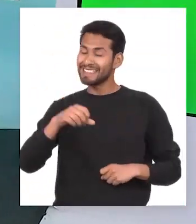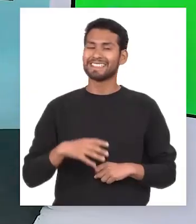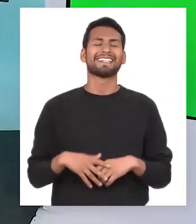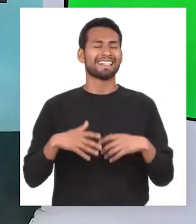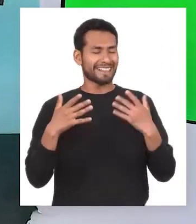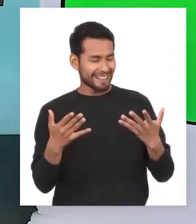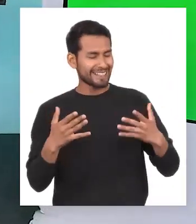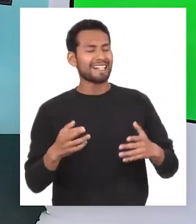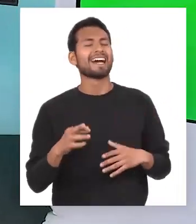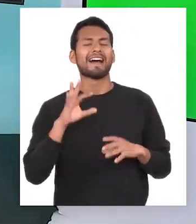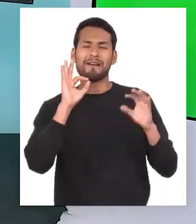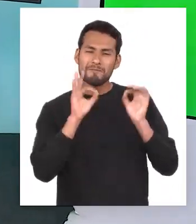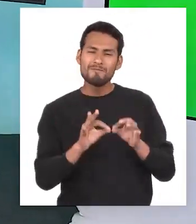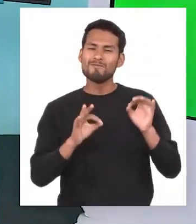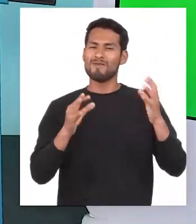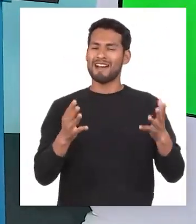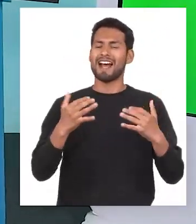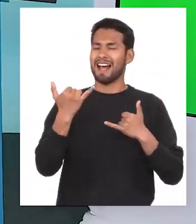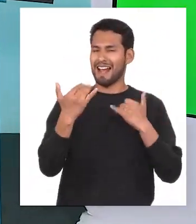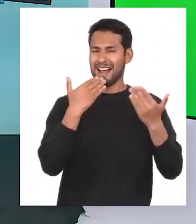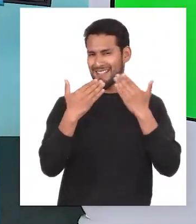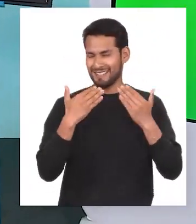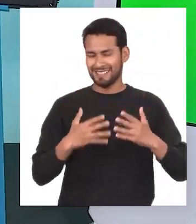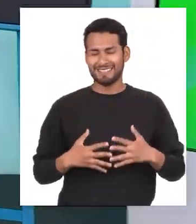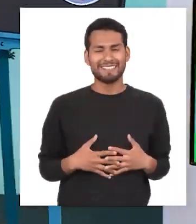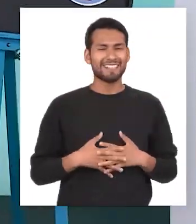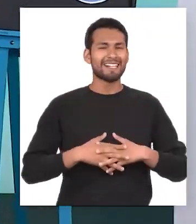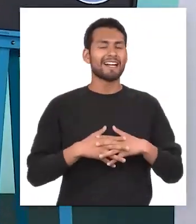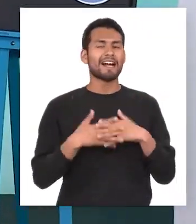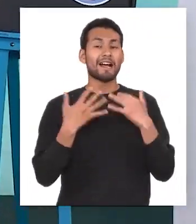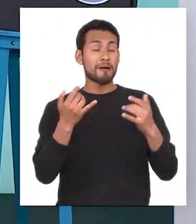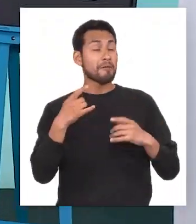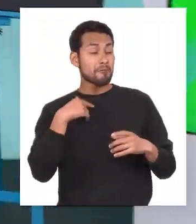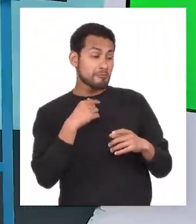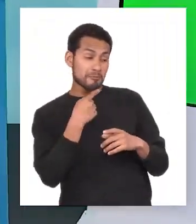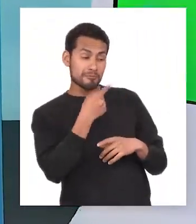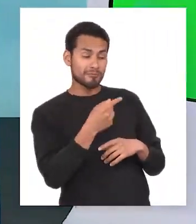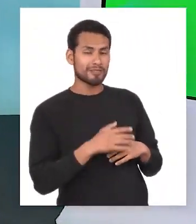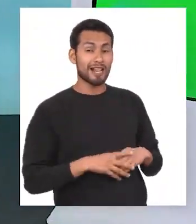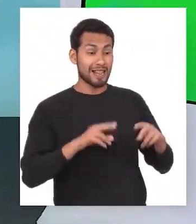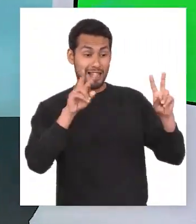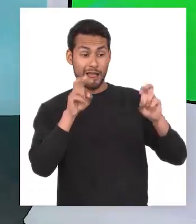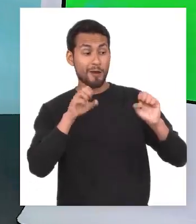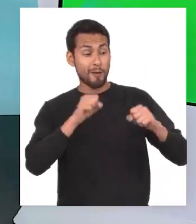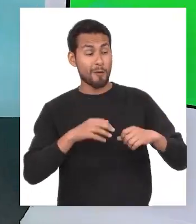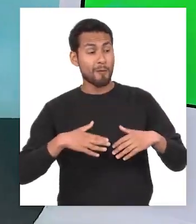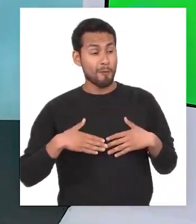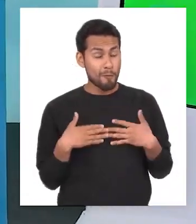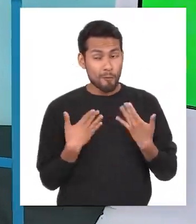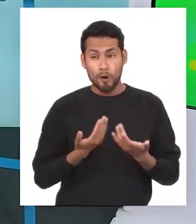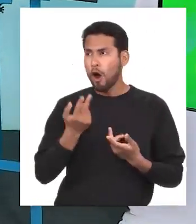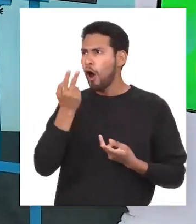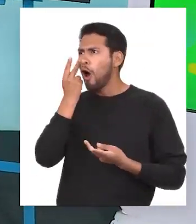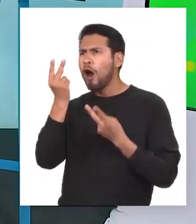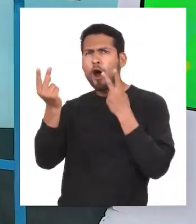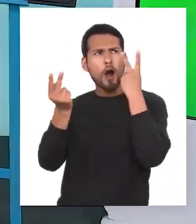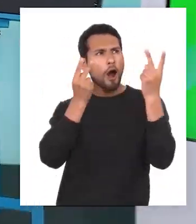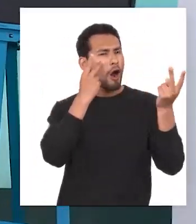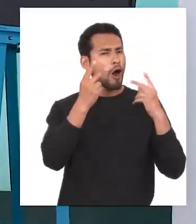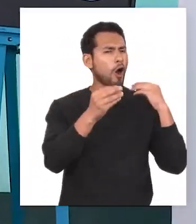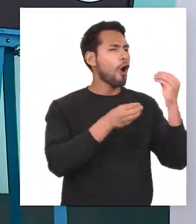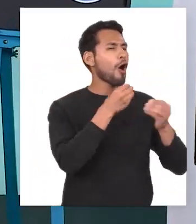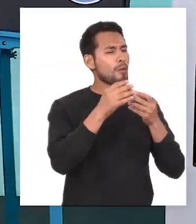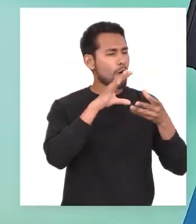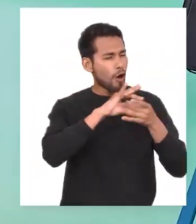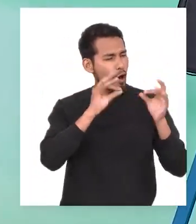Pues es precisamente de eso de lo que hablaremos ahora Aquí va una pista Con este tema podremos observar cómo se construyen